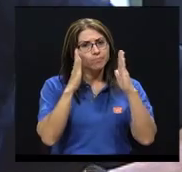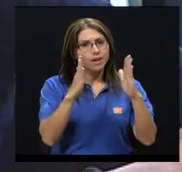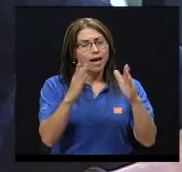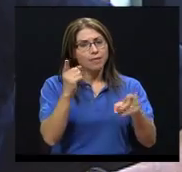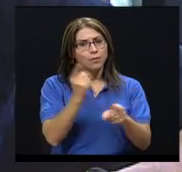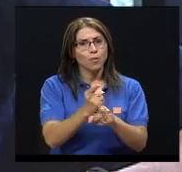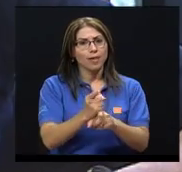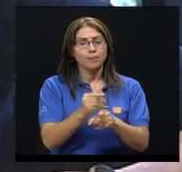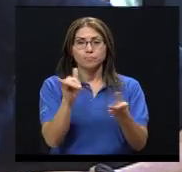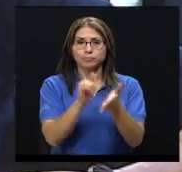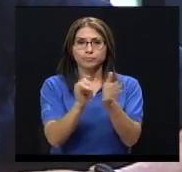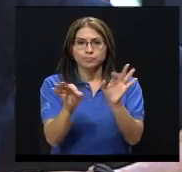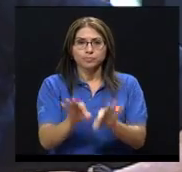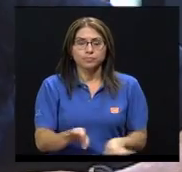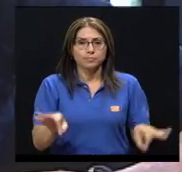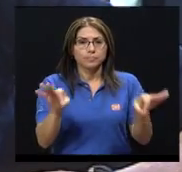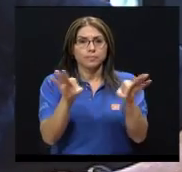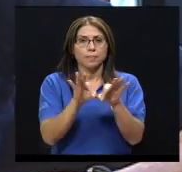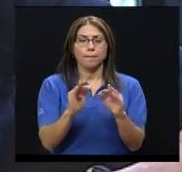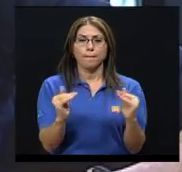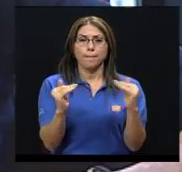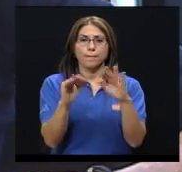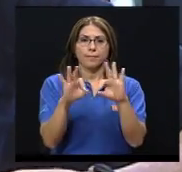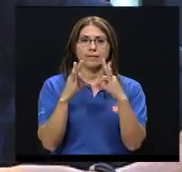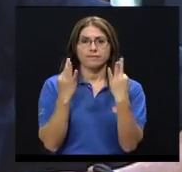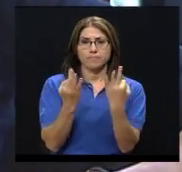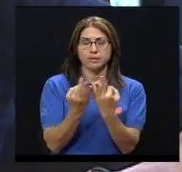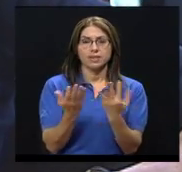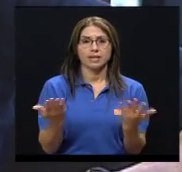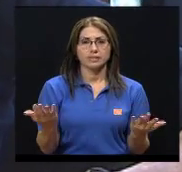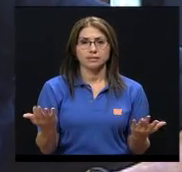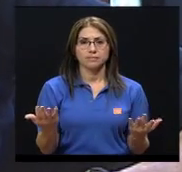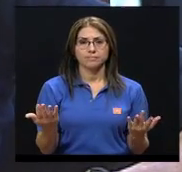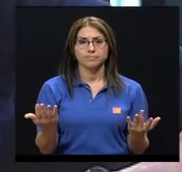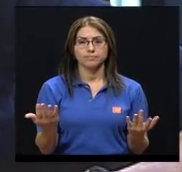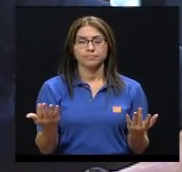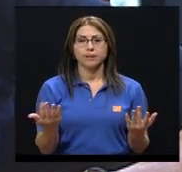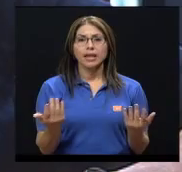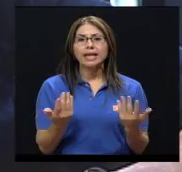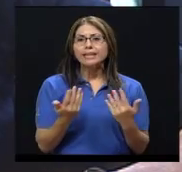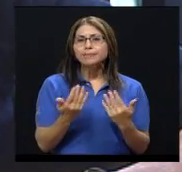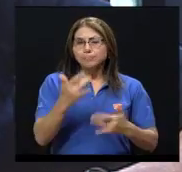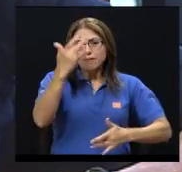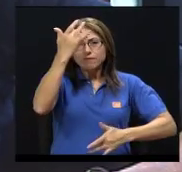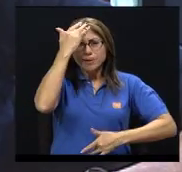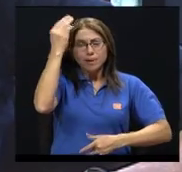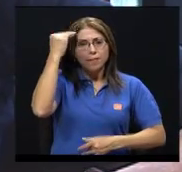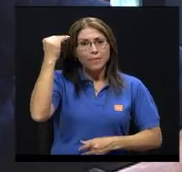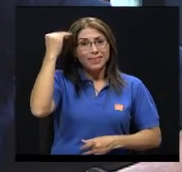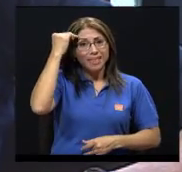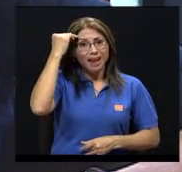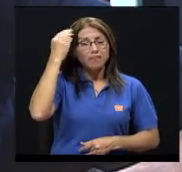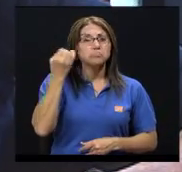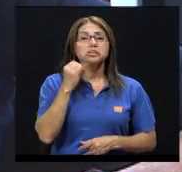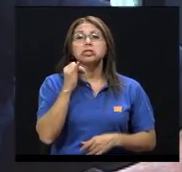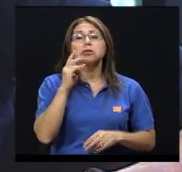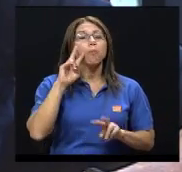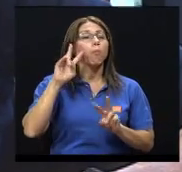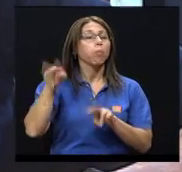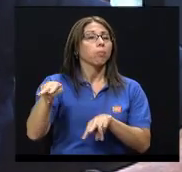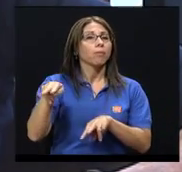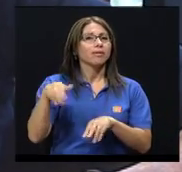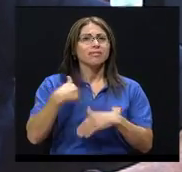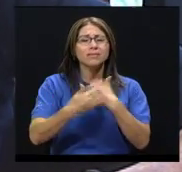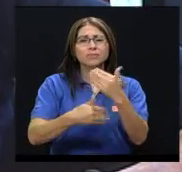tratamiento adecuado. Eso es muy importante a nivel de las familias. La enfermedad mental no tratada